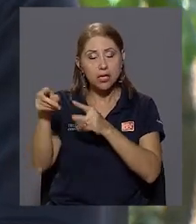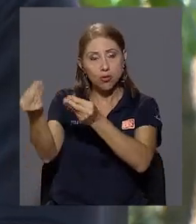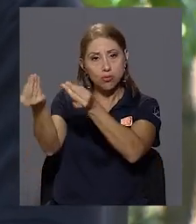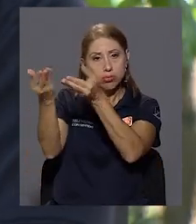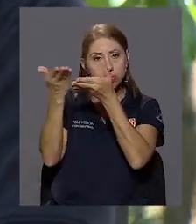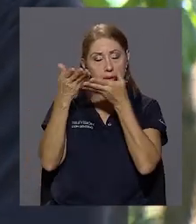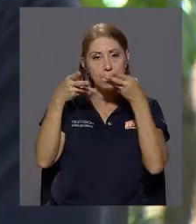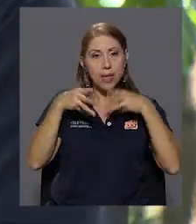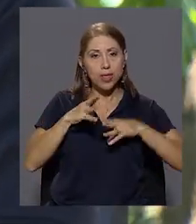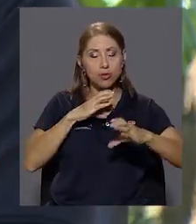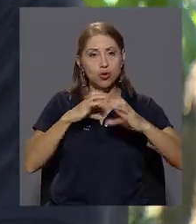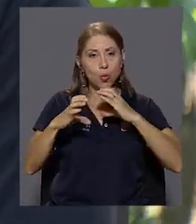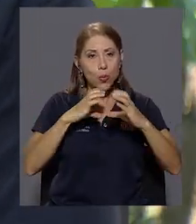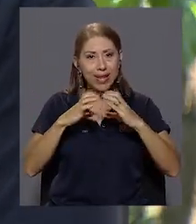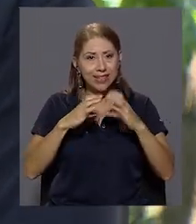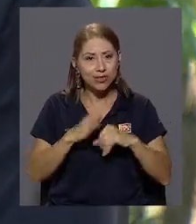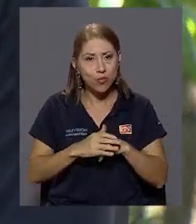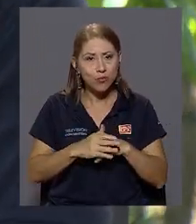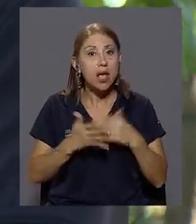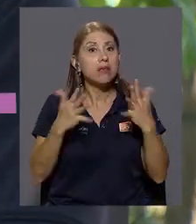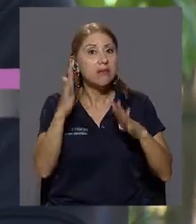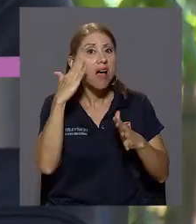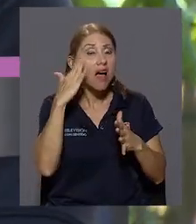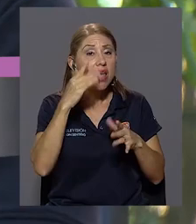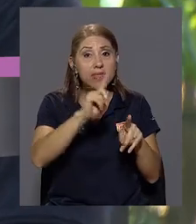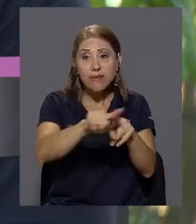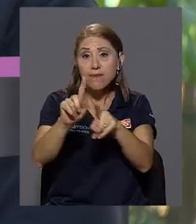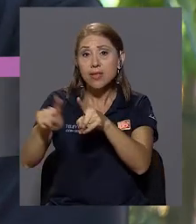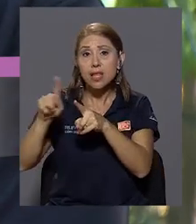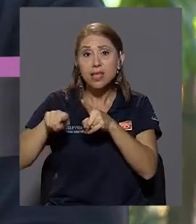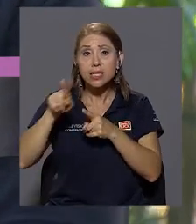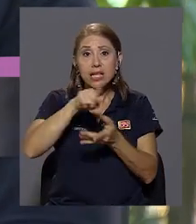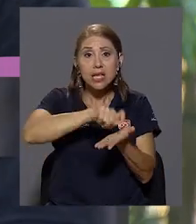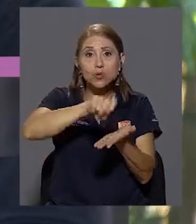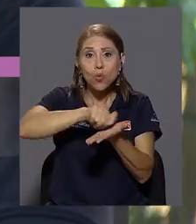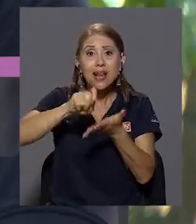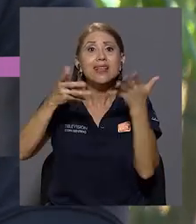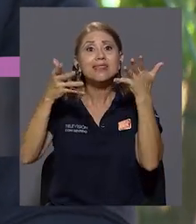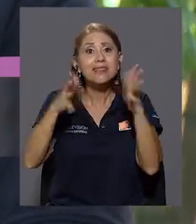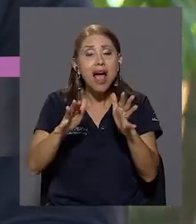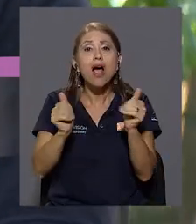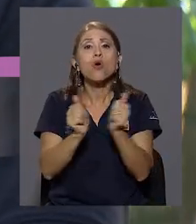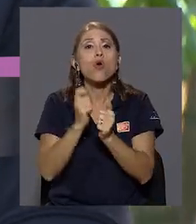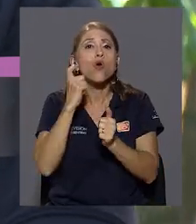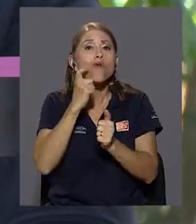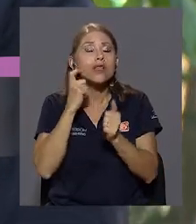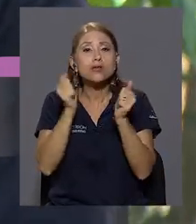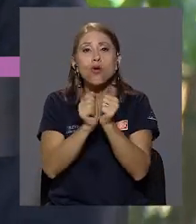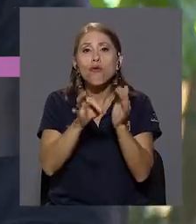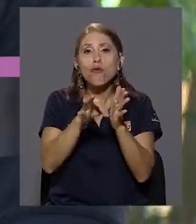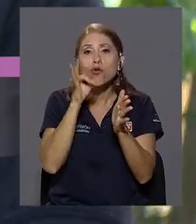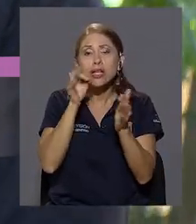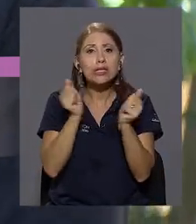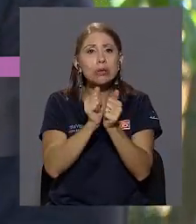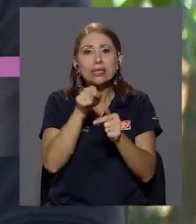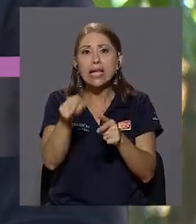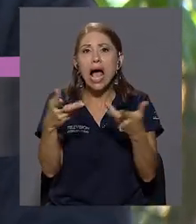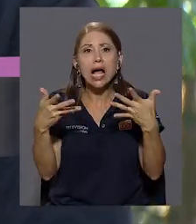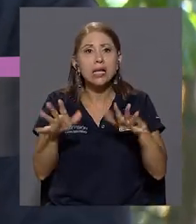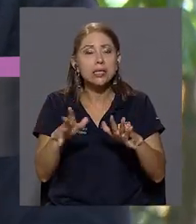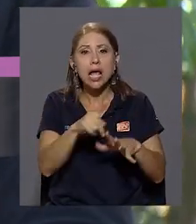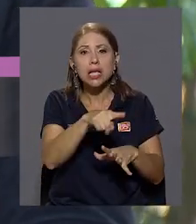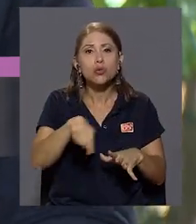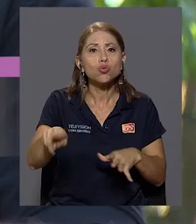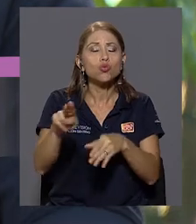que nos han informado los medios de comunicación, que en las escuelas se están metiendo sustancias, a través de confites, que a través de frutas y estas